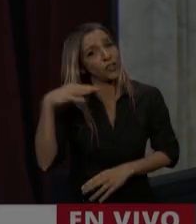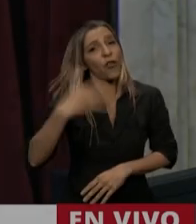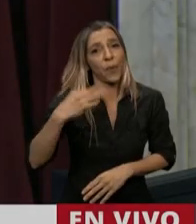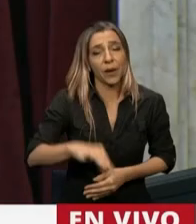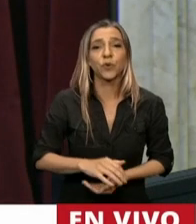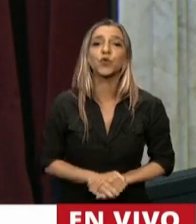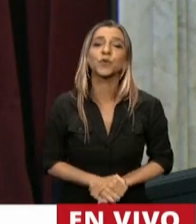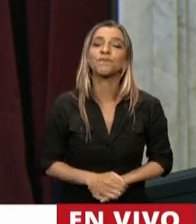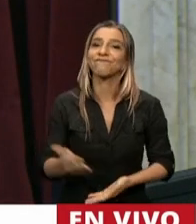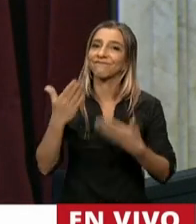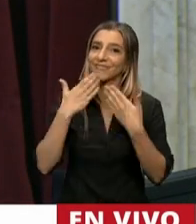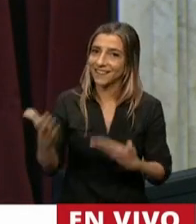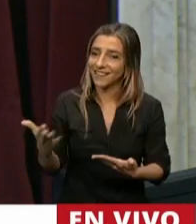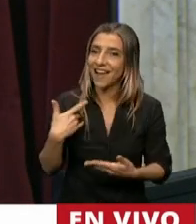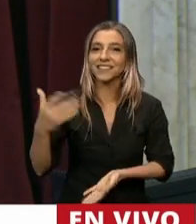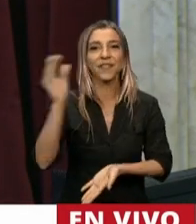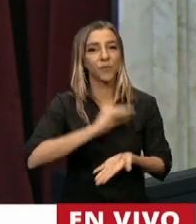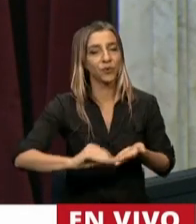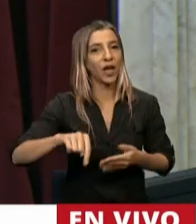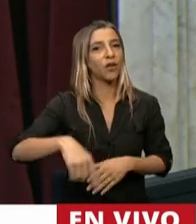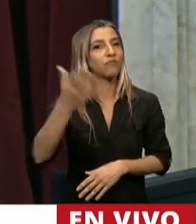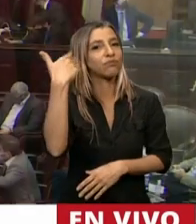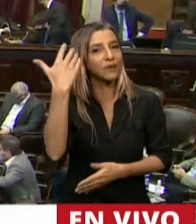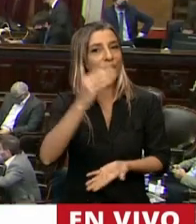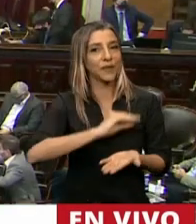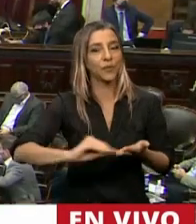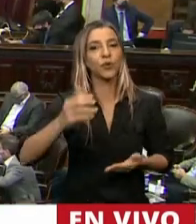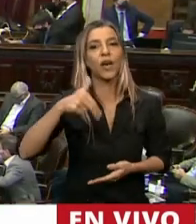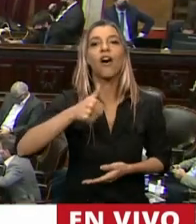El uso de la palabra, el diputado Pablo Anzaloni.